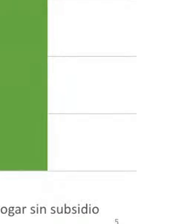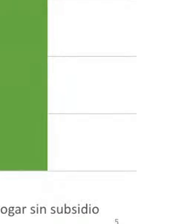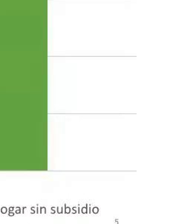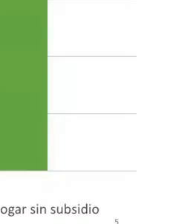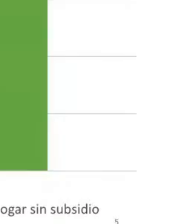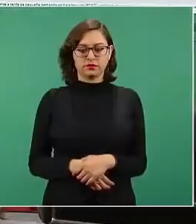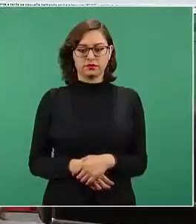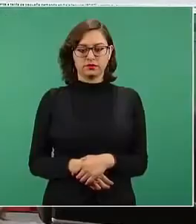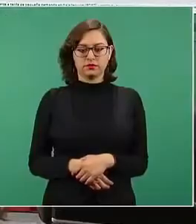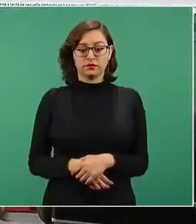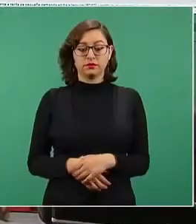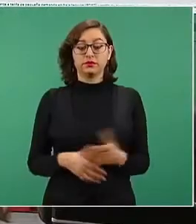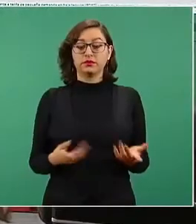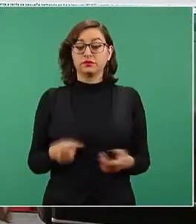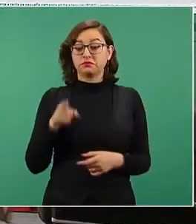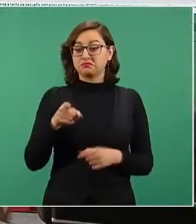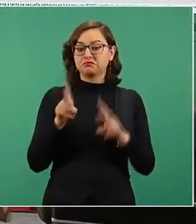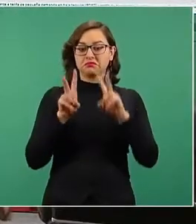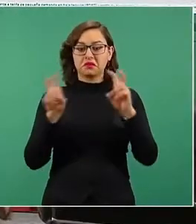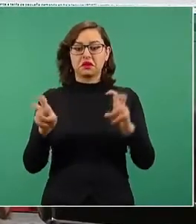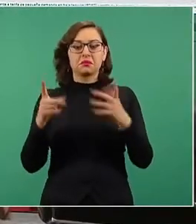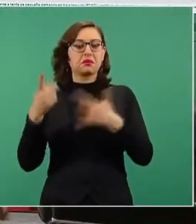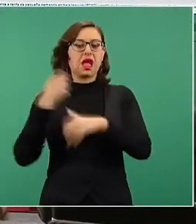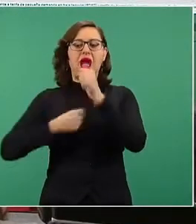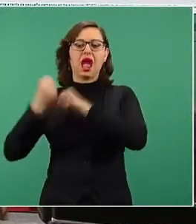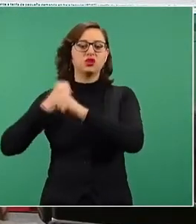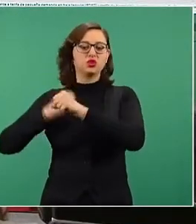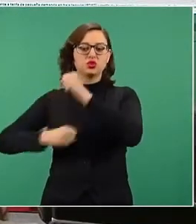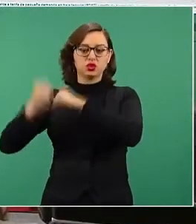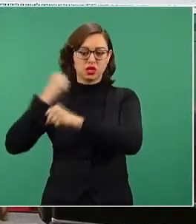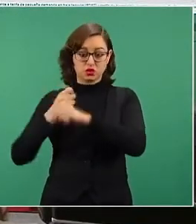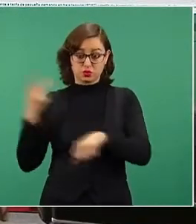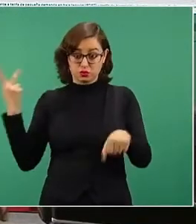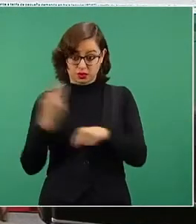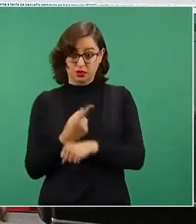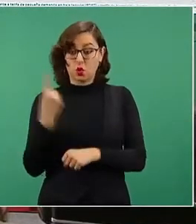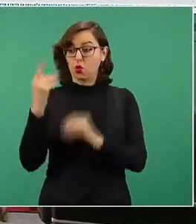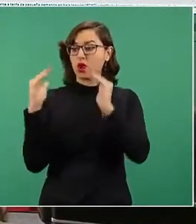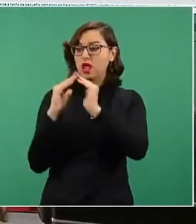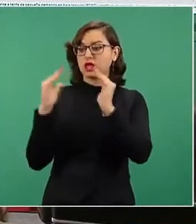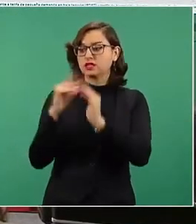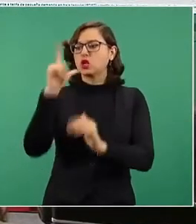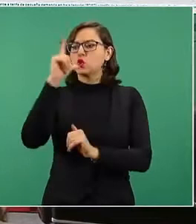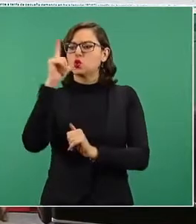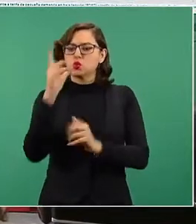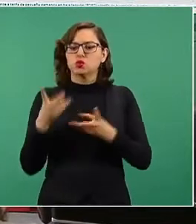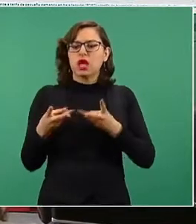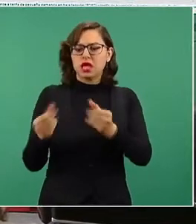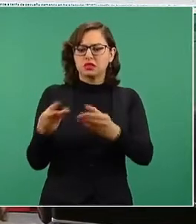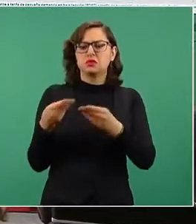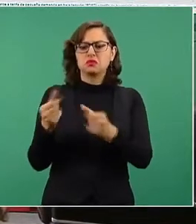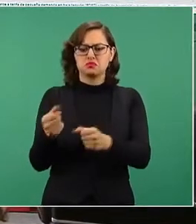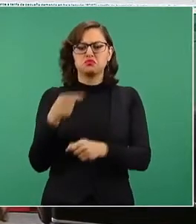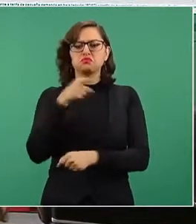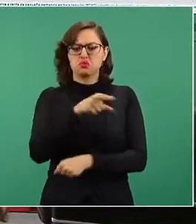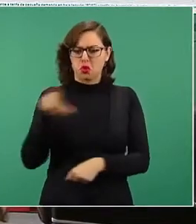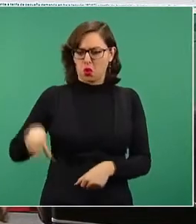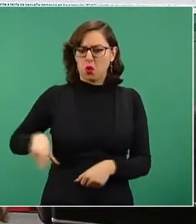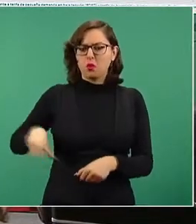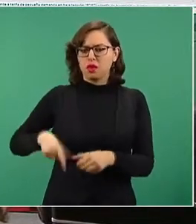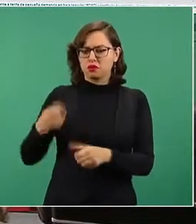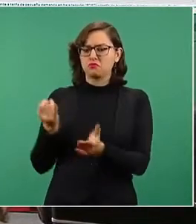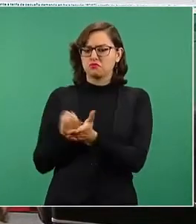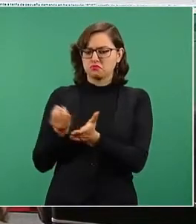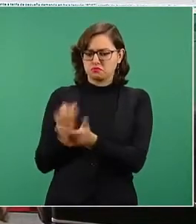cuando te pasas de un nivel de consumo, te sales entonces de ese subsidio. Y por eso de repente muchos hogares